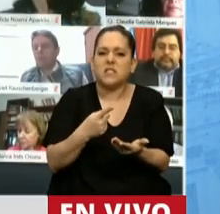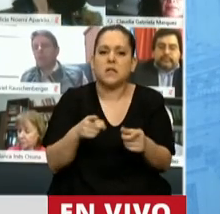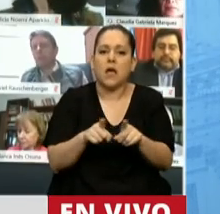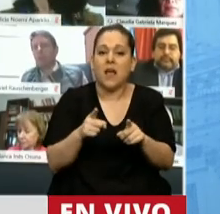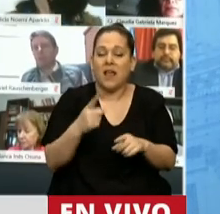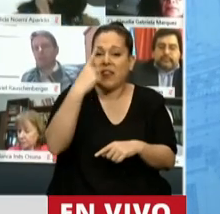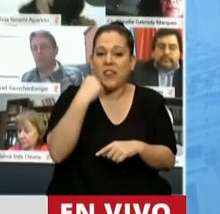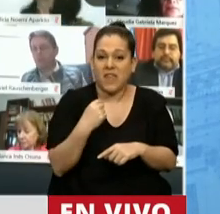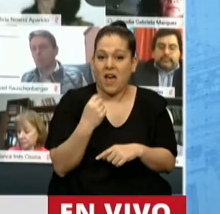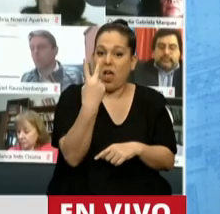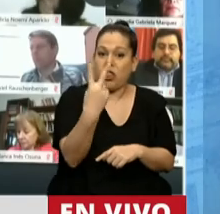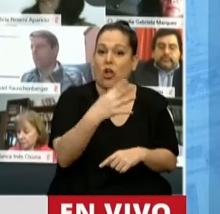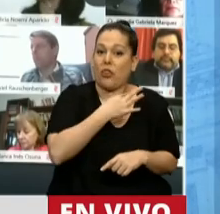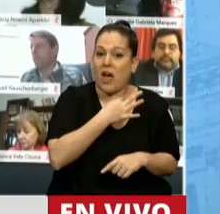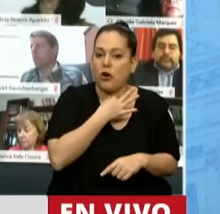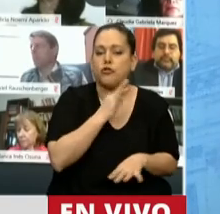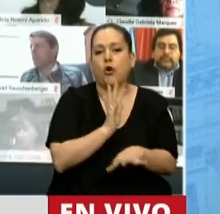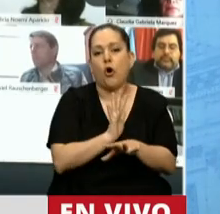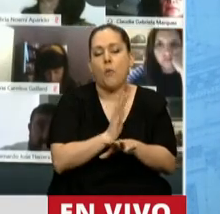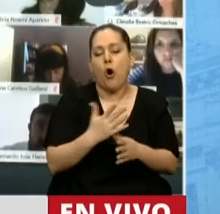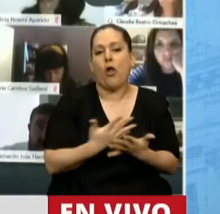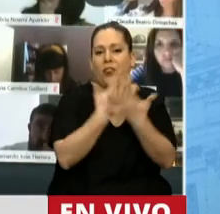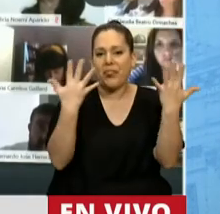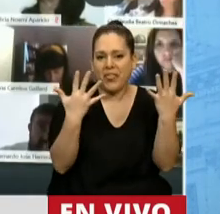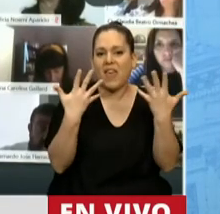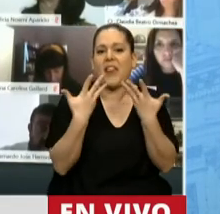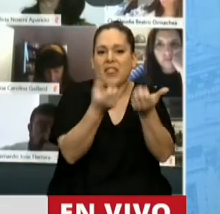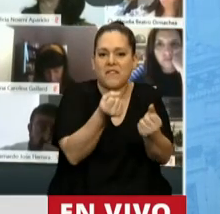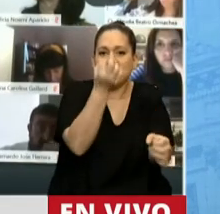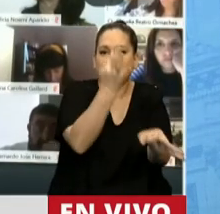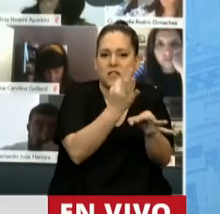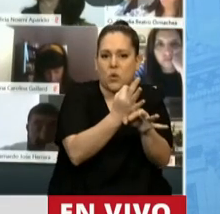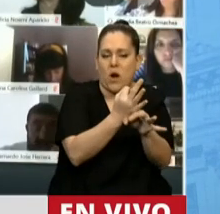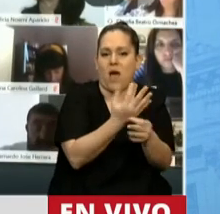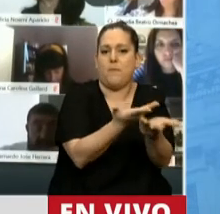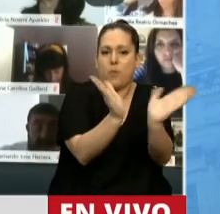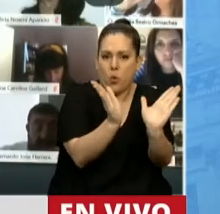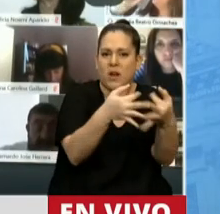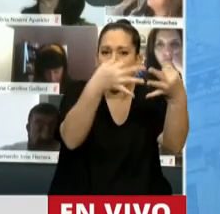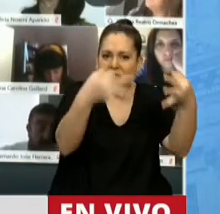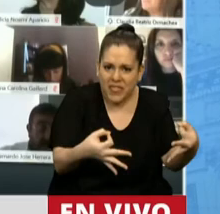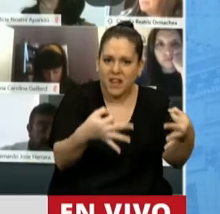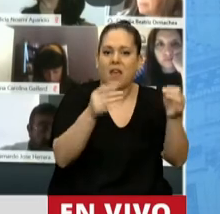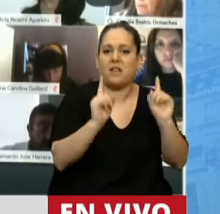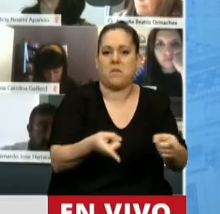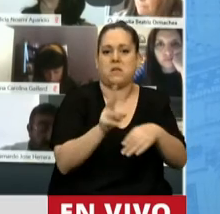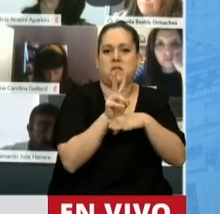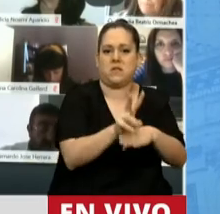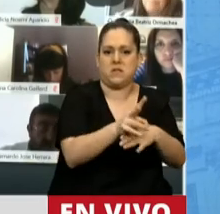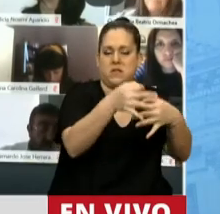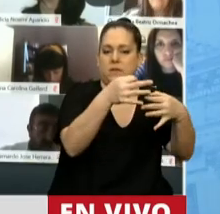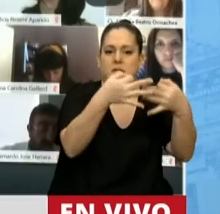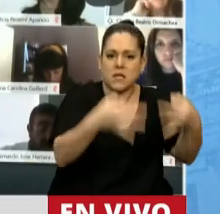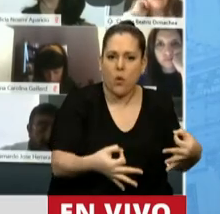declare el día 2 de agosto como día de la defensa de la escuela pública digna y segura. Porque